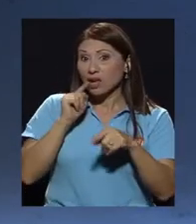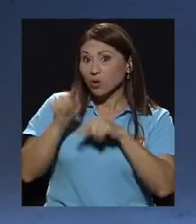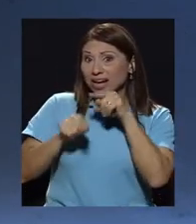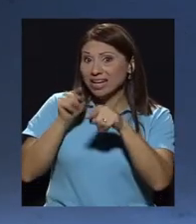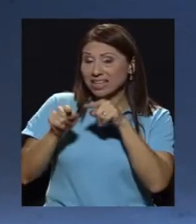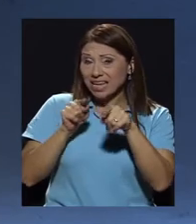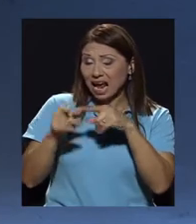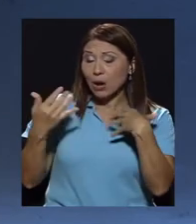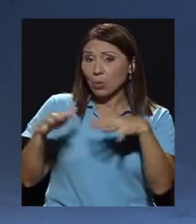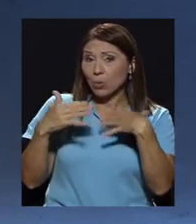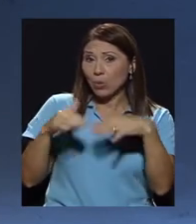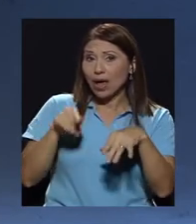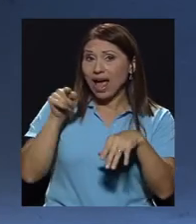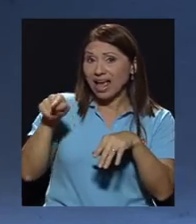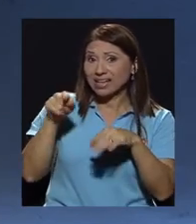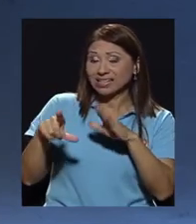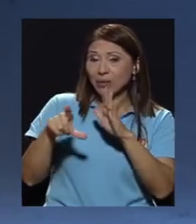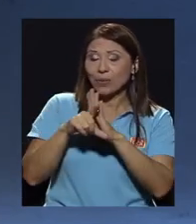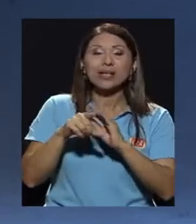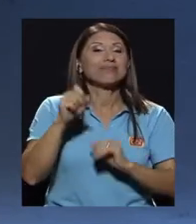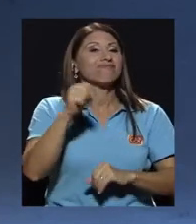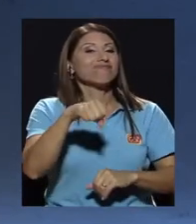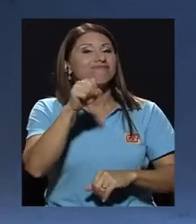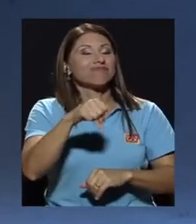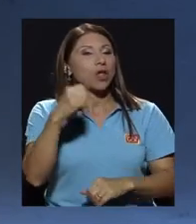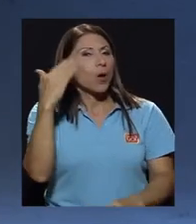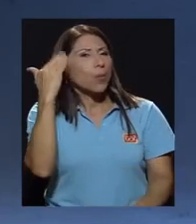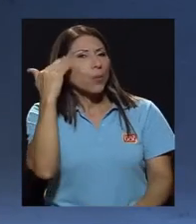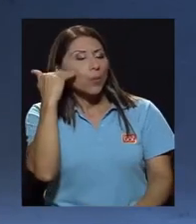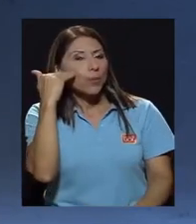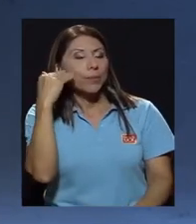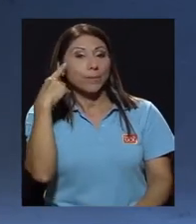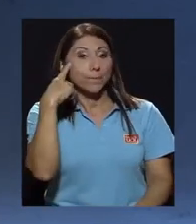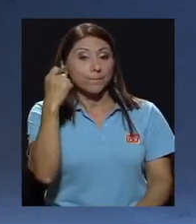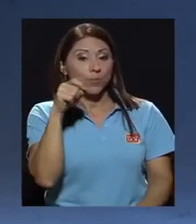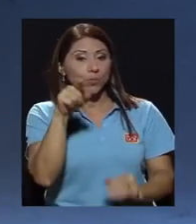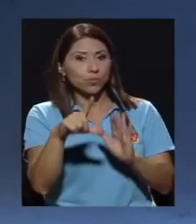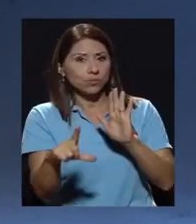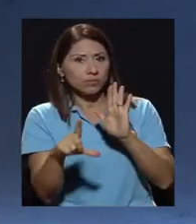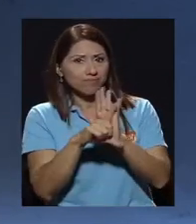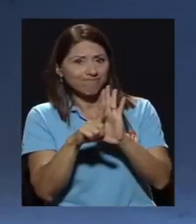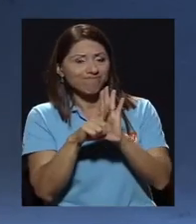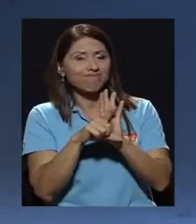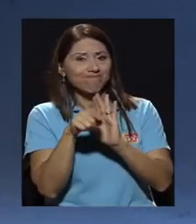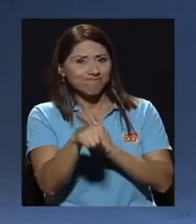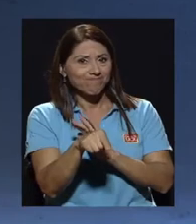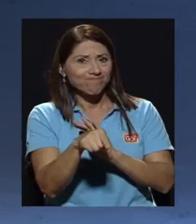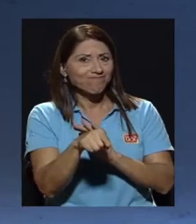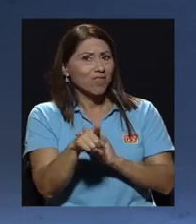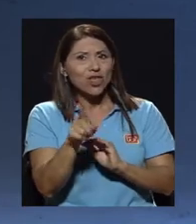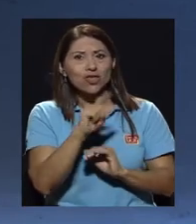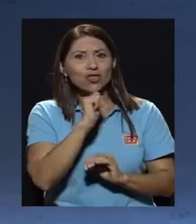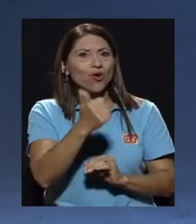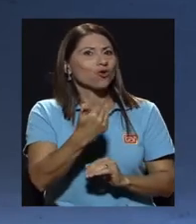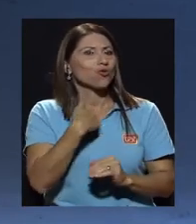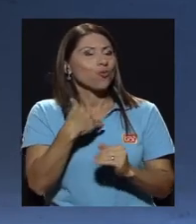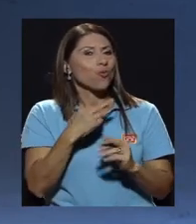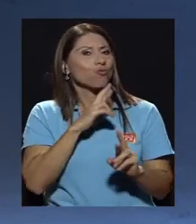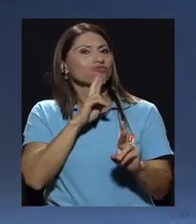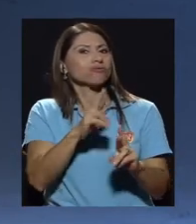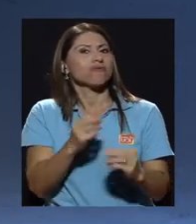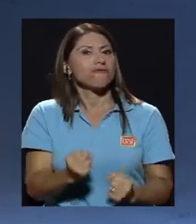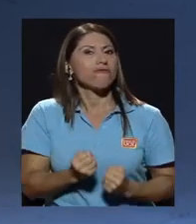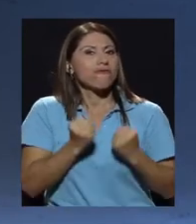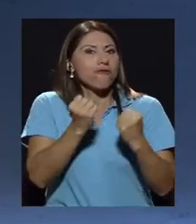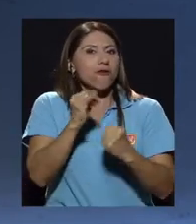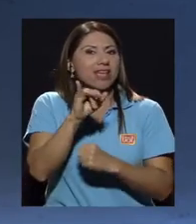informe a esa ley casualmente Ah, sí definitivamente ¿por qué? porque esta ley precisamente no tuvo el efecto de fortalecer el